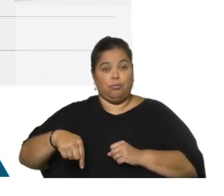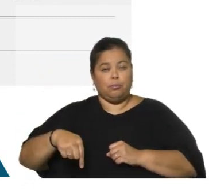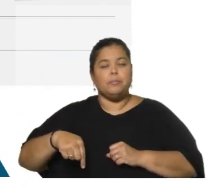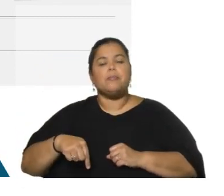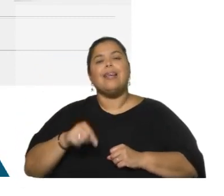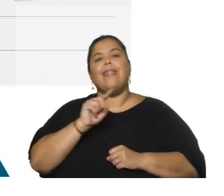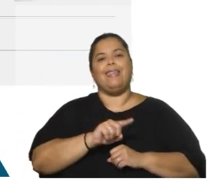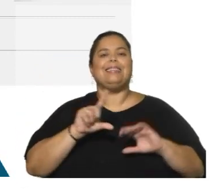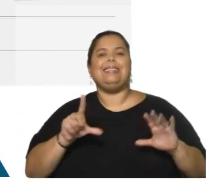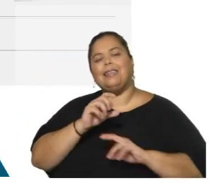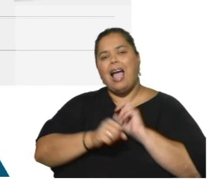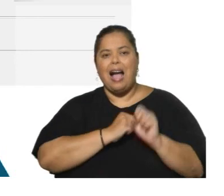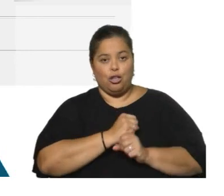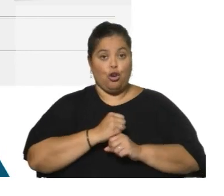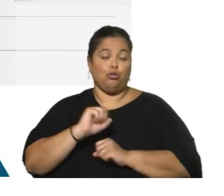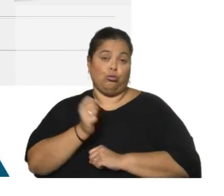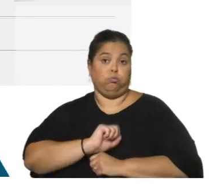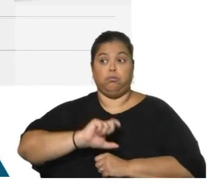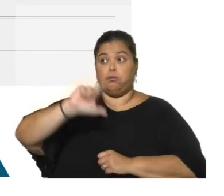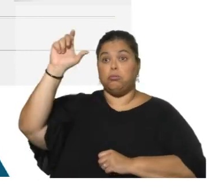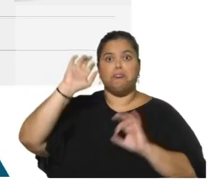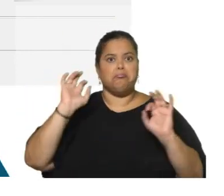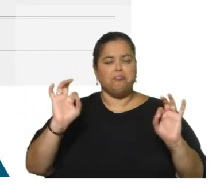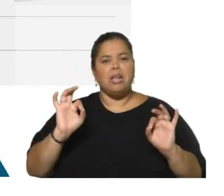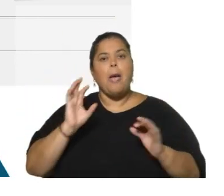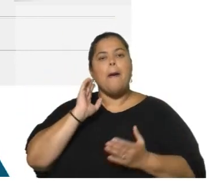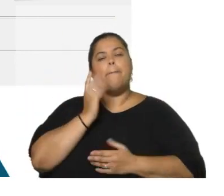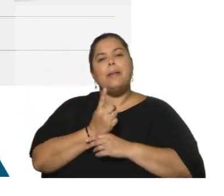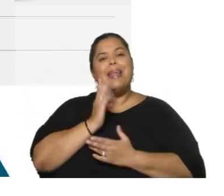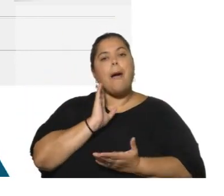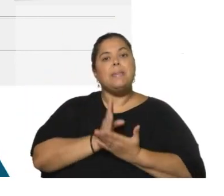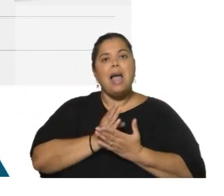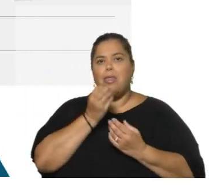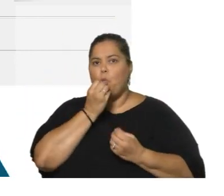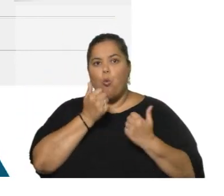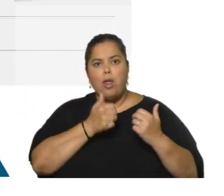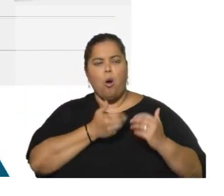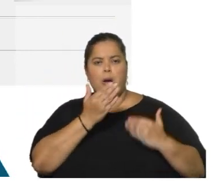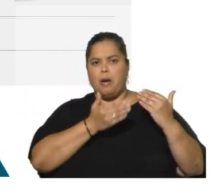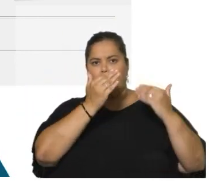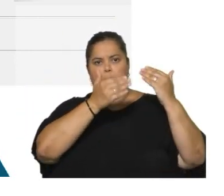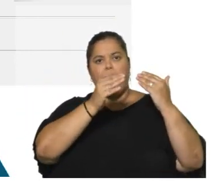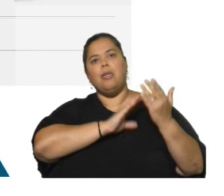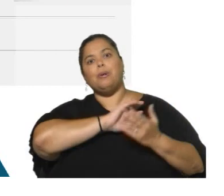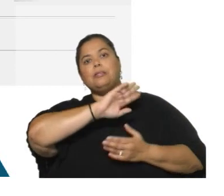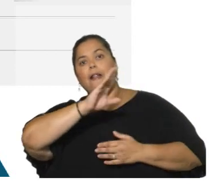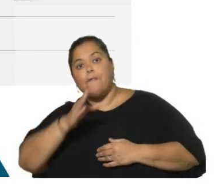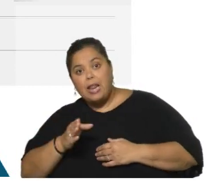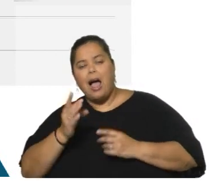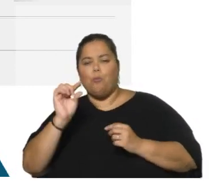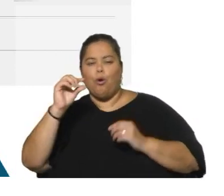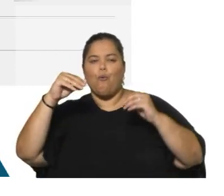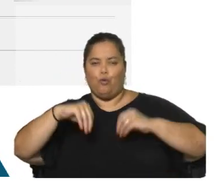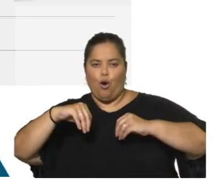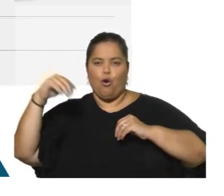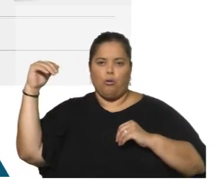años de crecimiento con momentos de fuerte dinamismo en la primera mitad y otros bastante flojos sobre el final de ese periodo. A